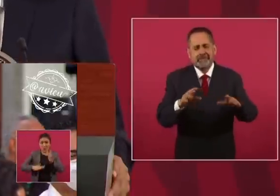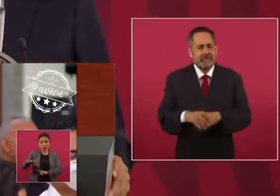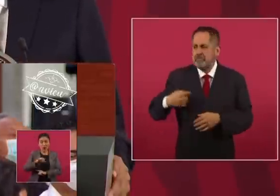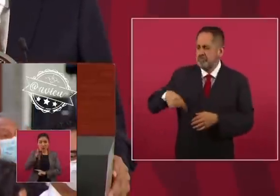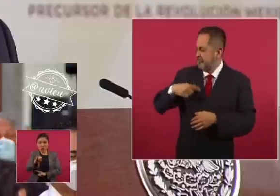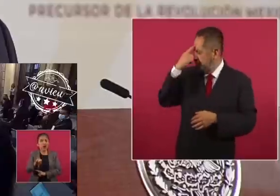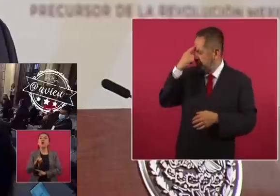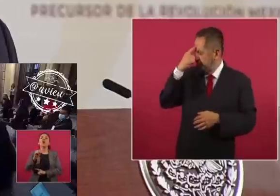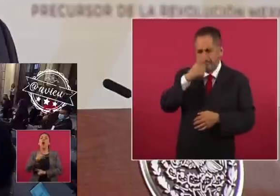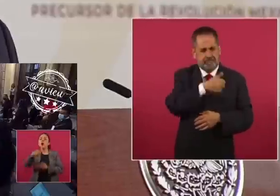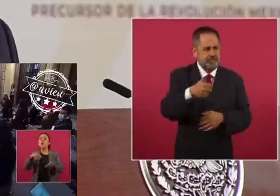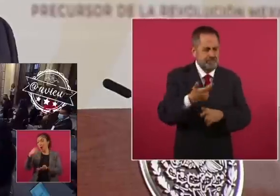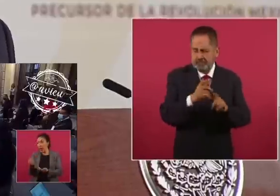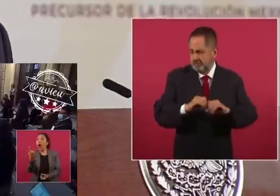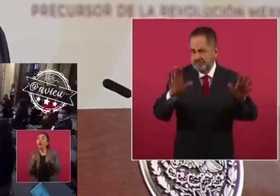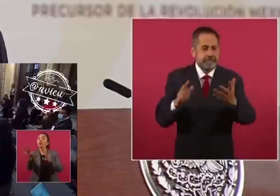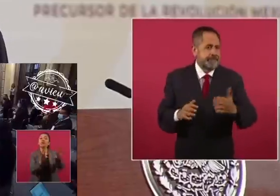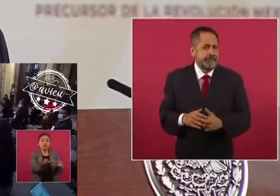de principios.